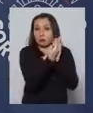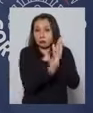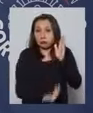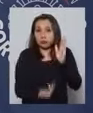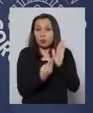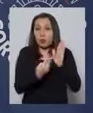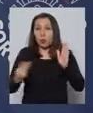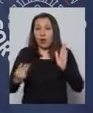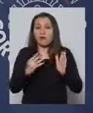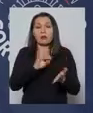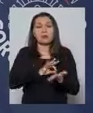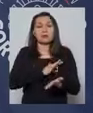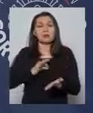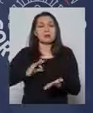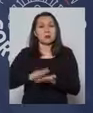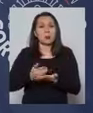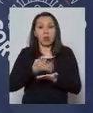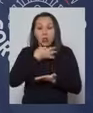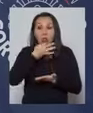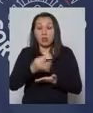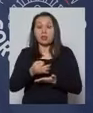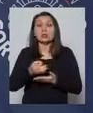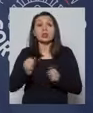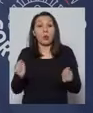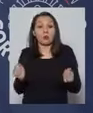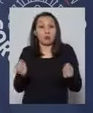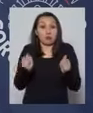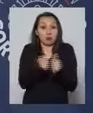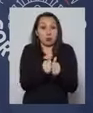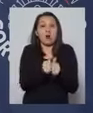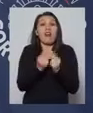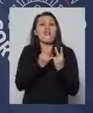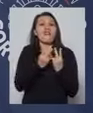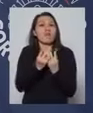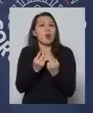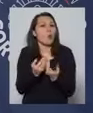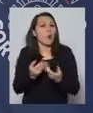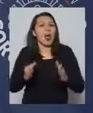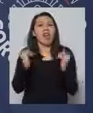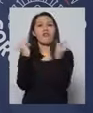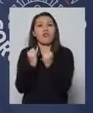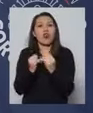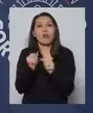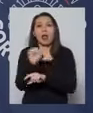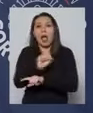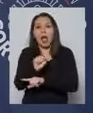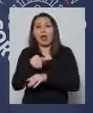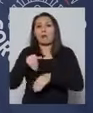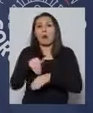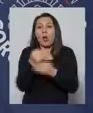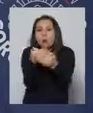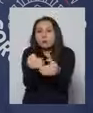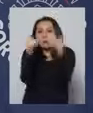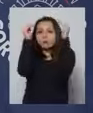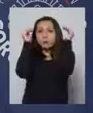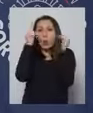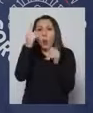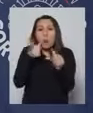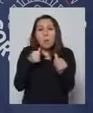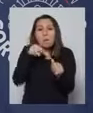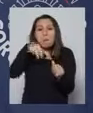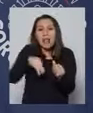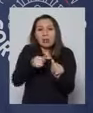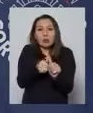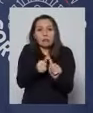Ministerio de Salud se establece como contacto estrecho haber viajado en cualquier medio de transporte cerrado a menos de un metro